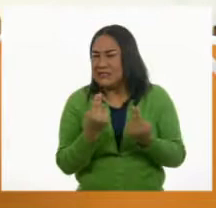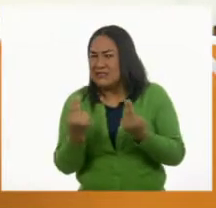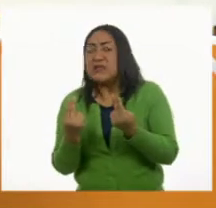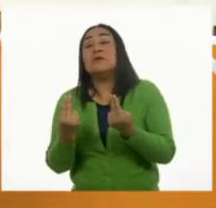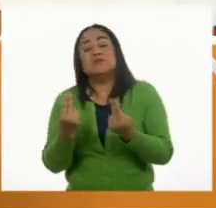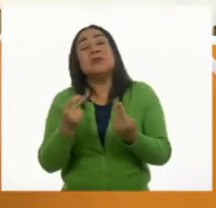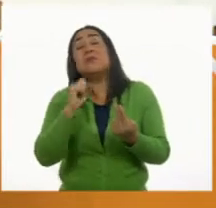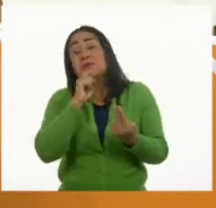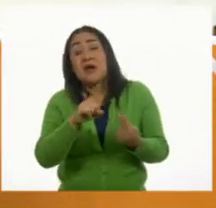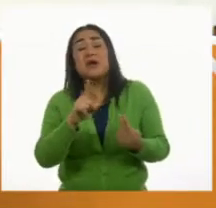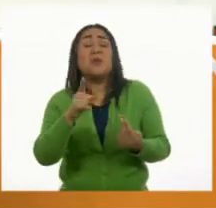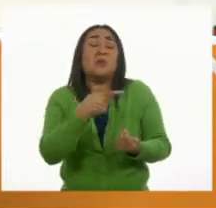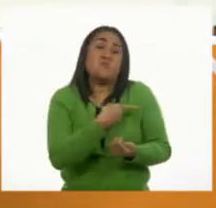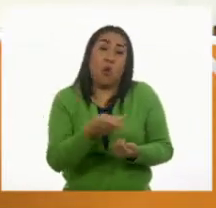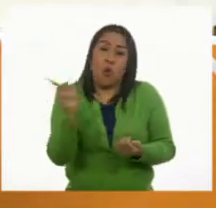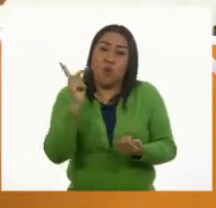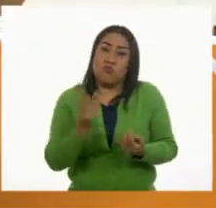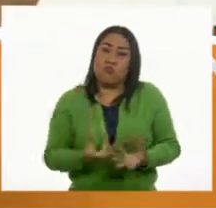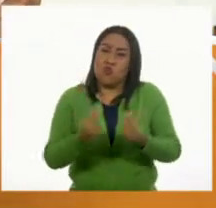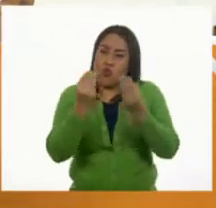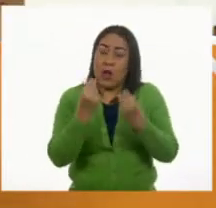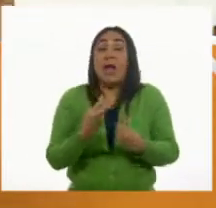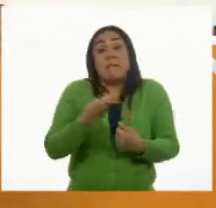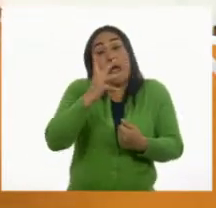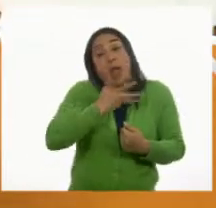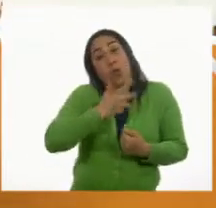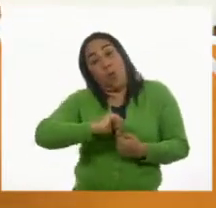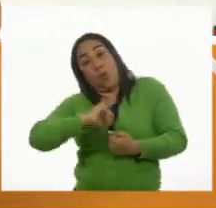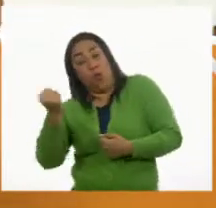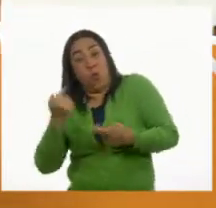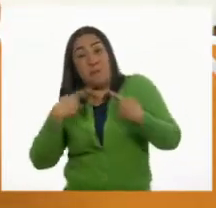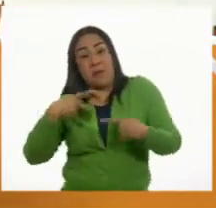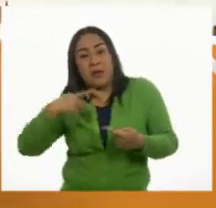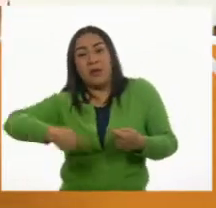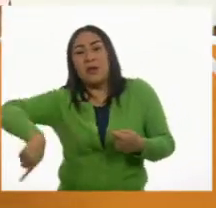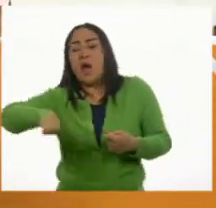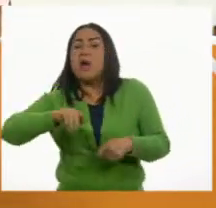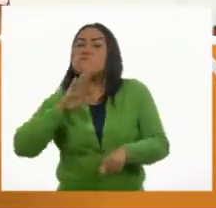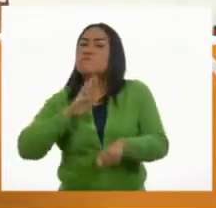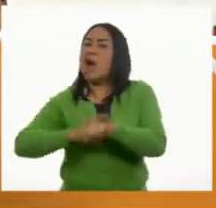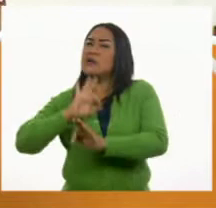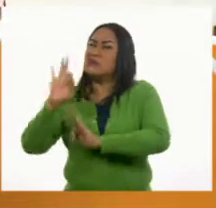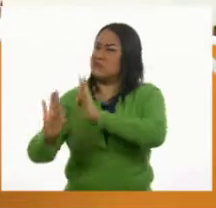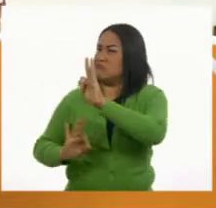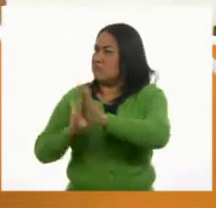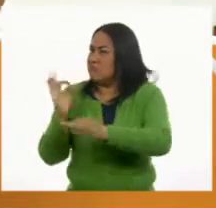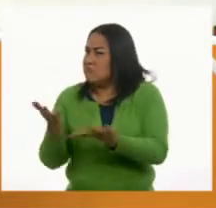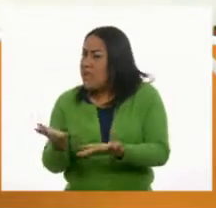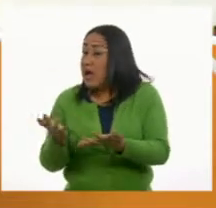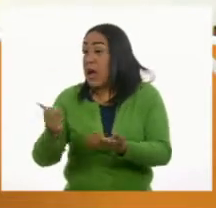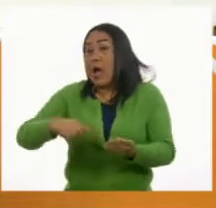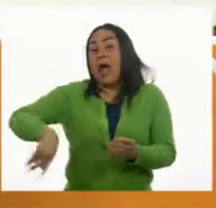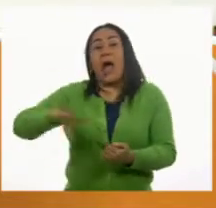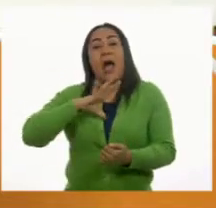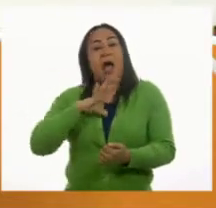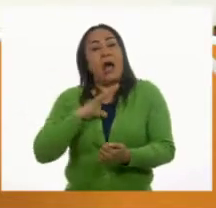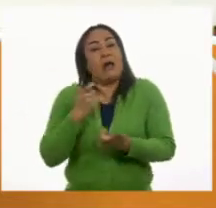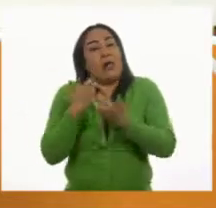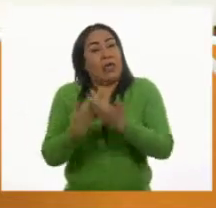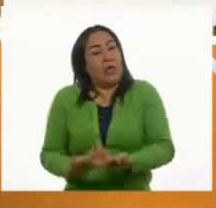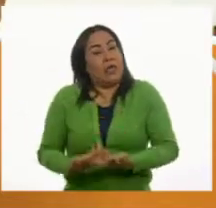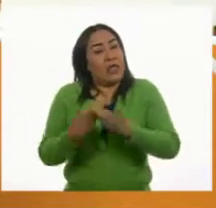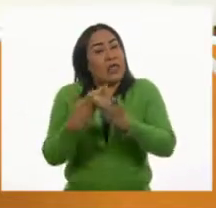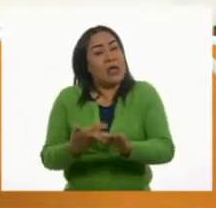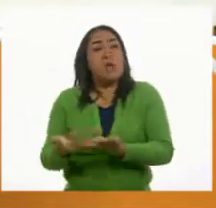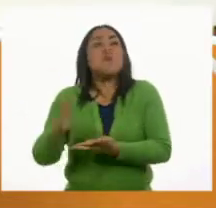pobreza. Y, sin embargo, había otras personas que tenían muchos privilegios. Y como tenían mucho dinero,